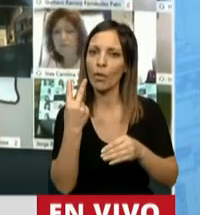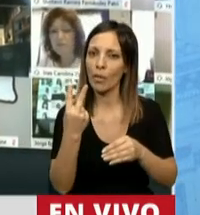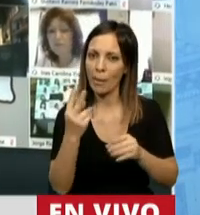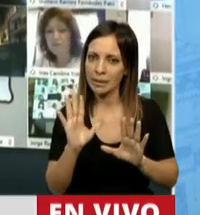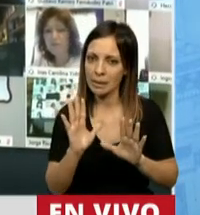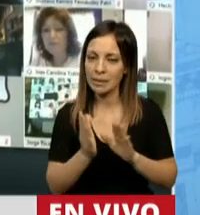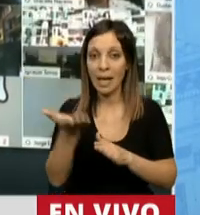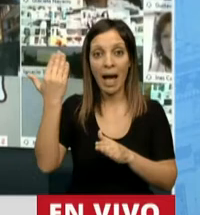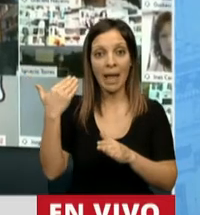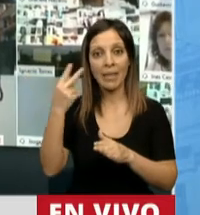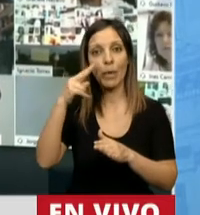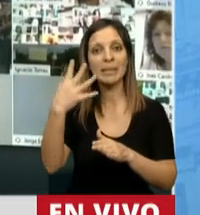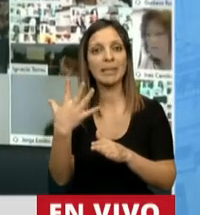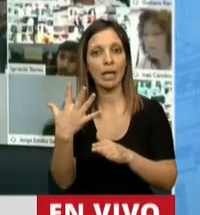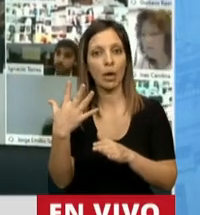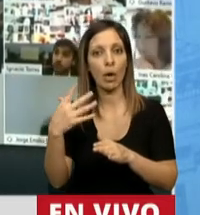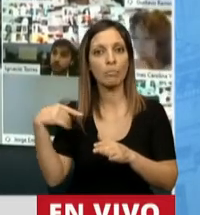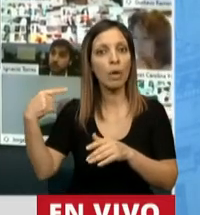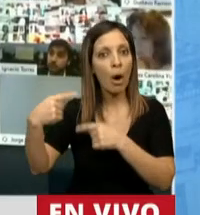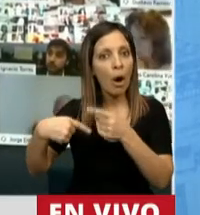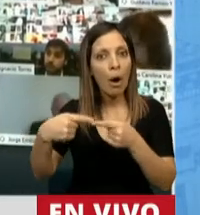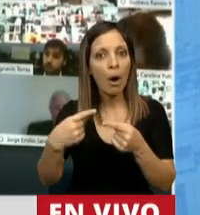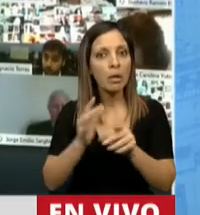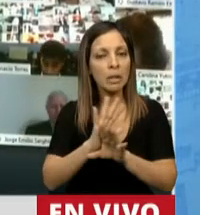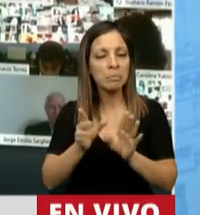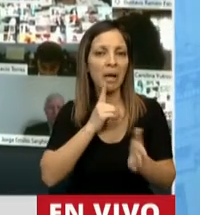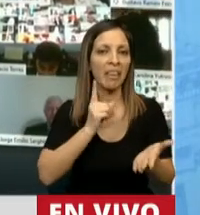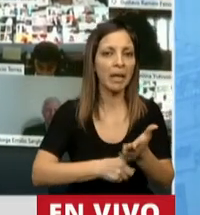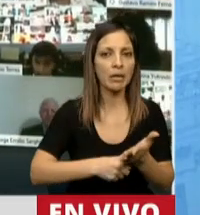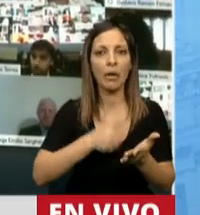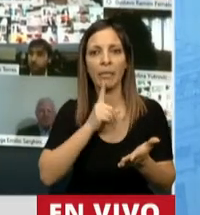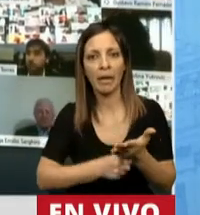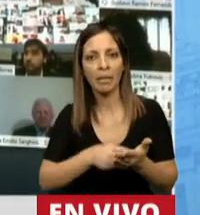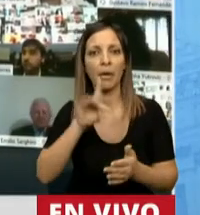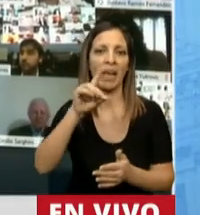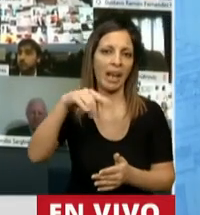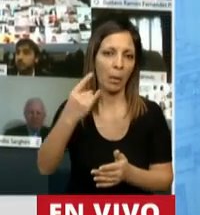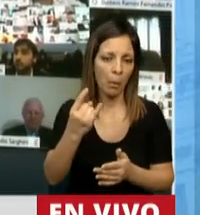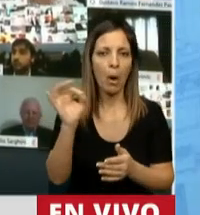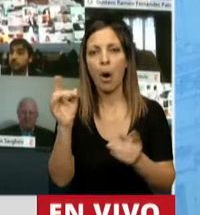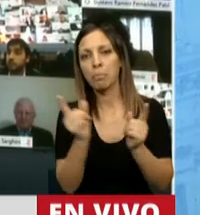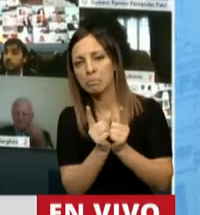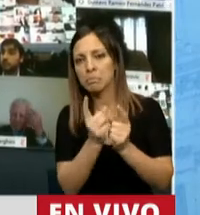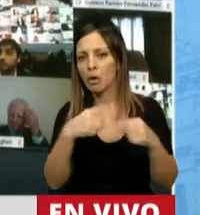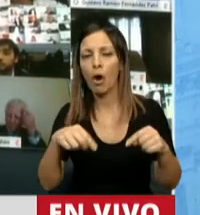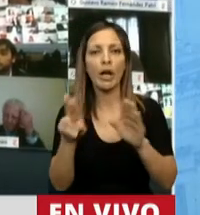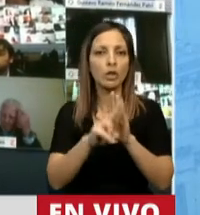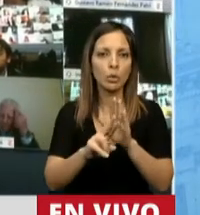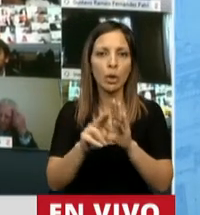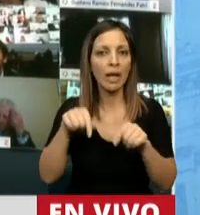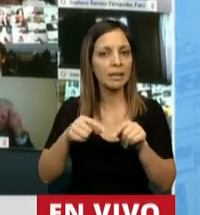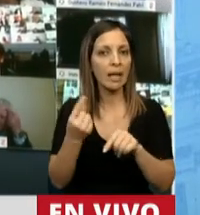anterior fue en el 2005. Todas las otras se han hecho o por decreto de necesidad y surgencia o por decreto simple o por resoluciones.